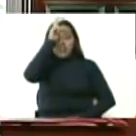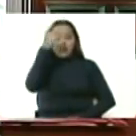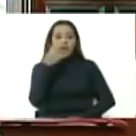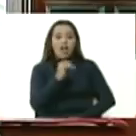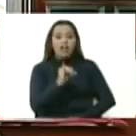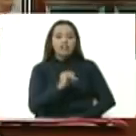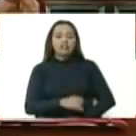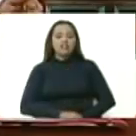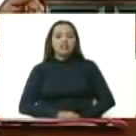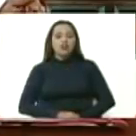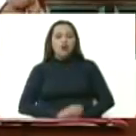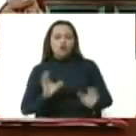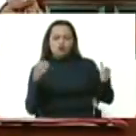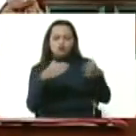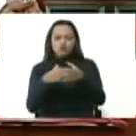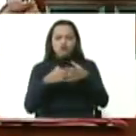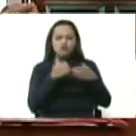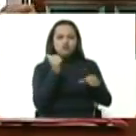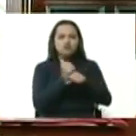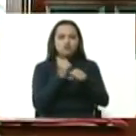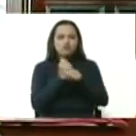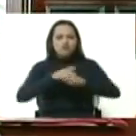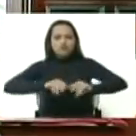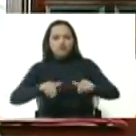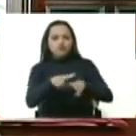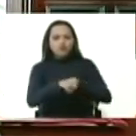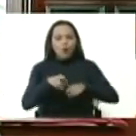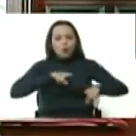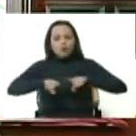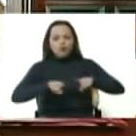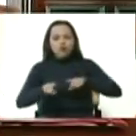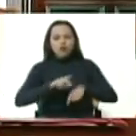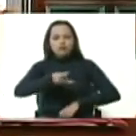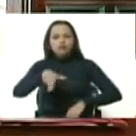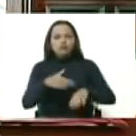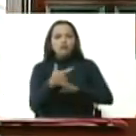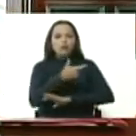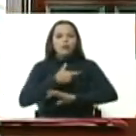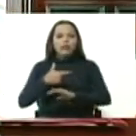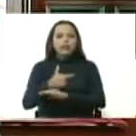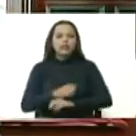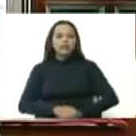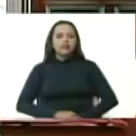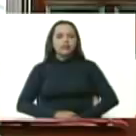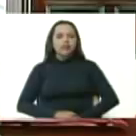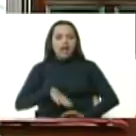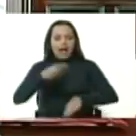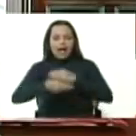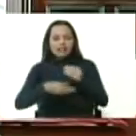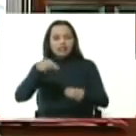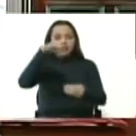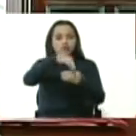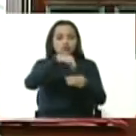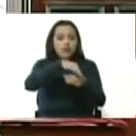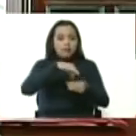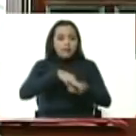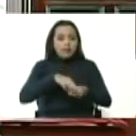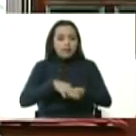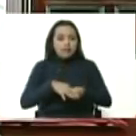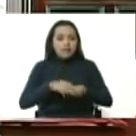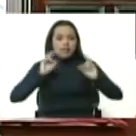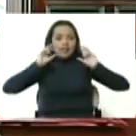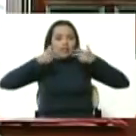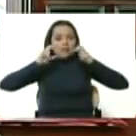surgió un grupo de productores coordinado por nuestro gobernador Víctor Clar que están produciendo semillas de maíz